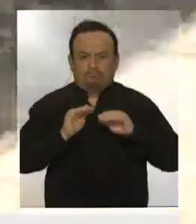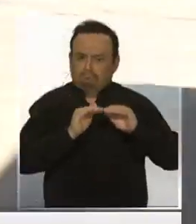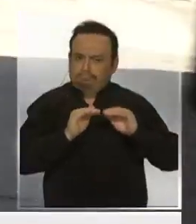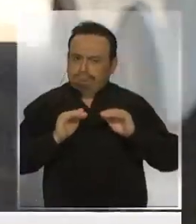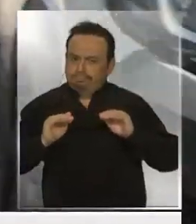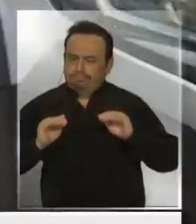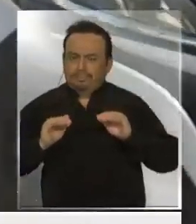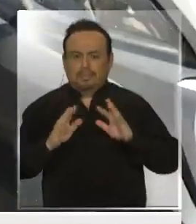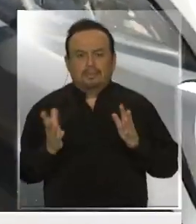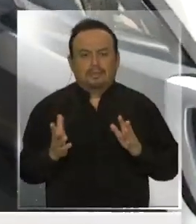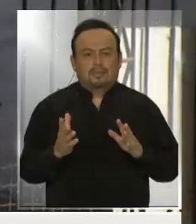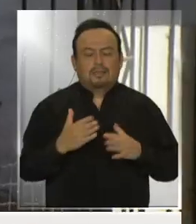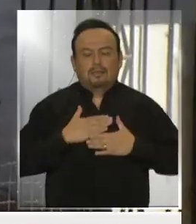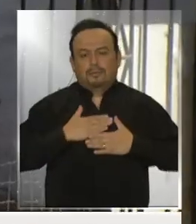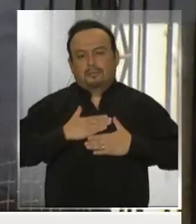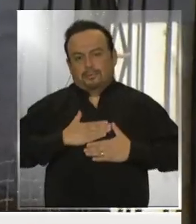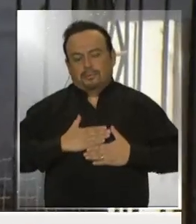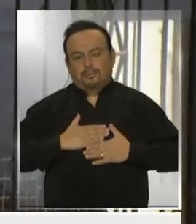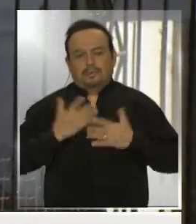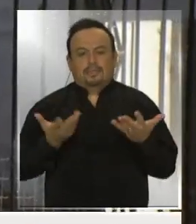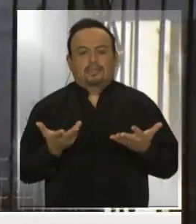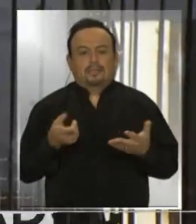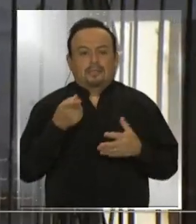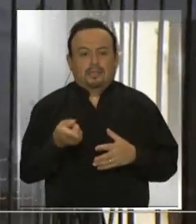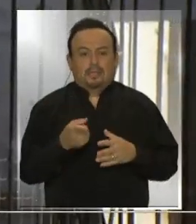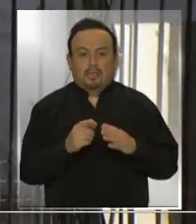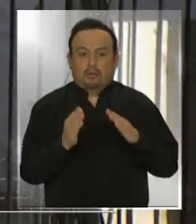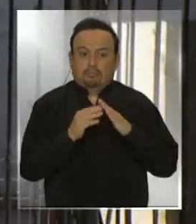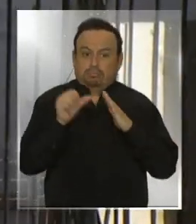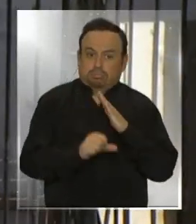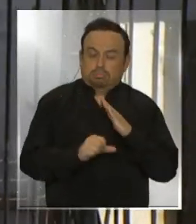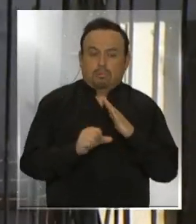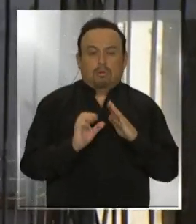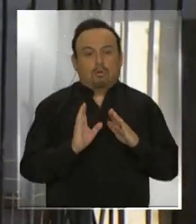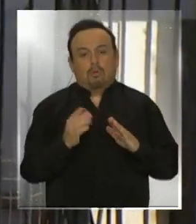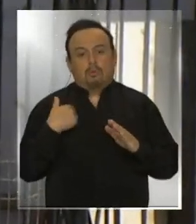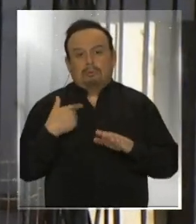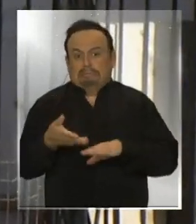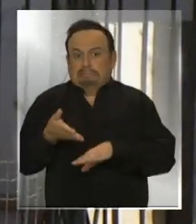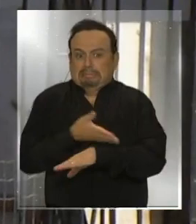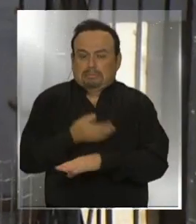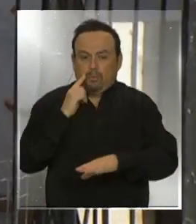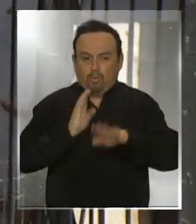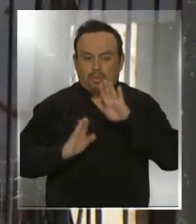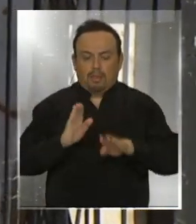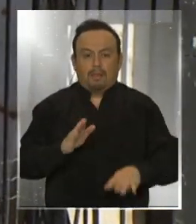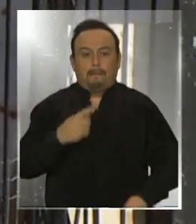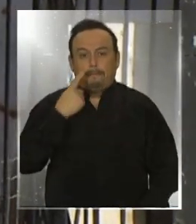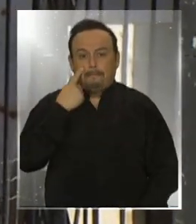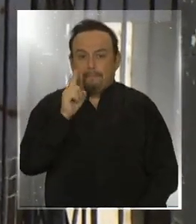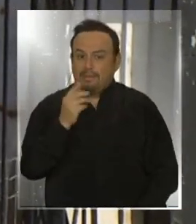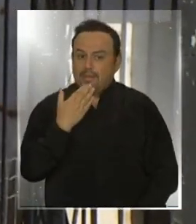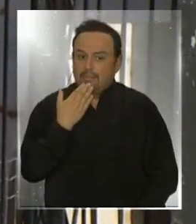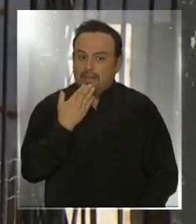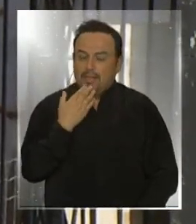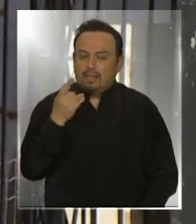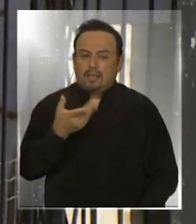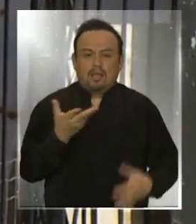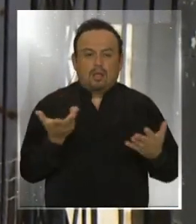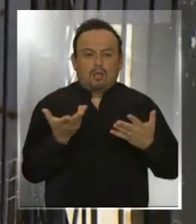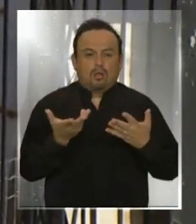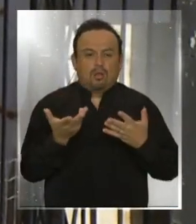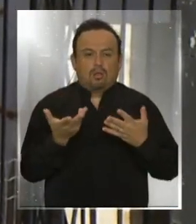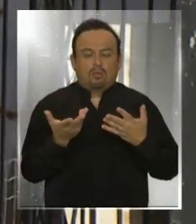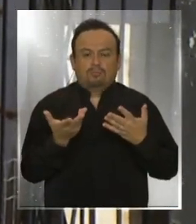está lejos de ser un alivio. Una de las opciones es la cuarentena, como para prevenir en el fondo, pero también ir cerrando